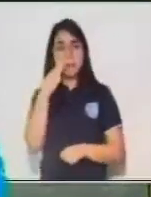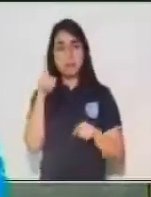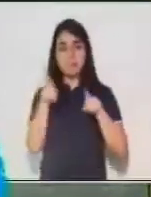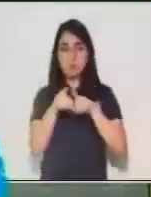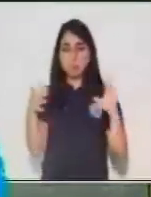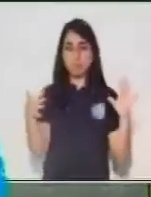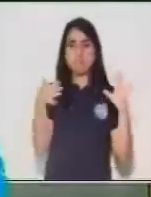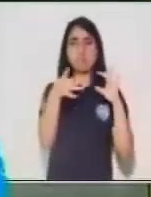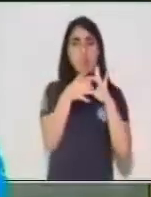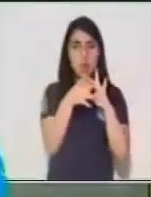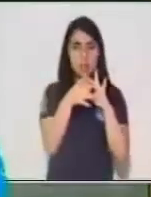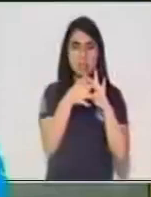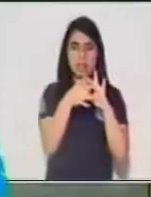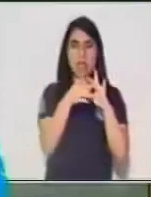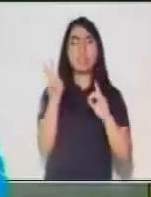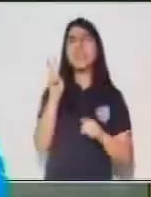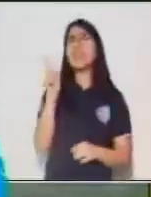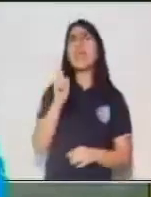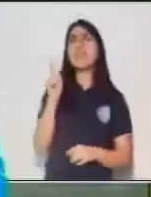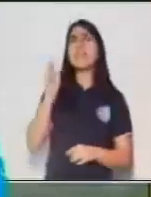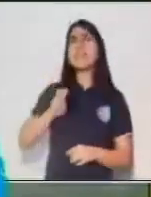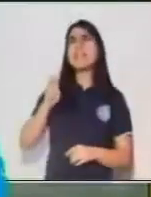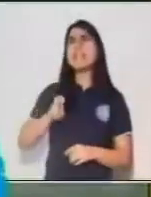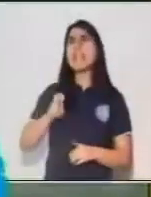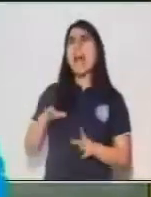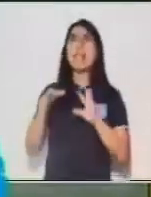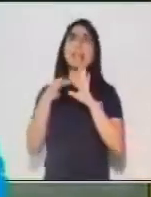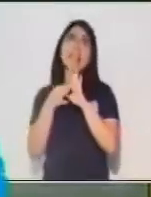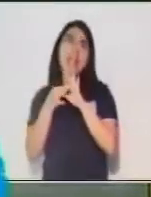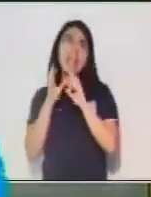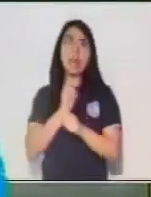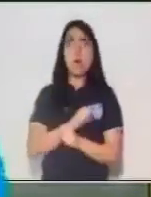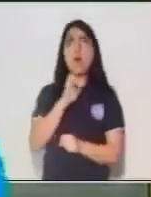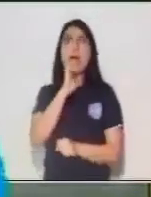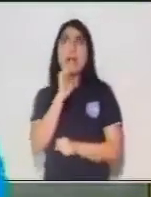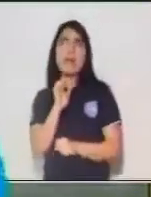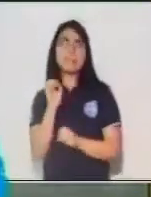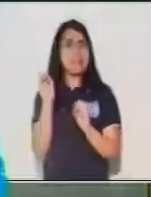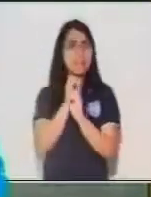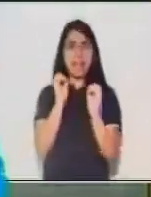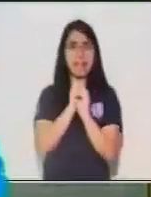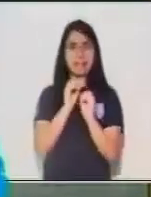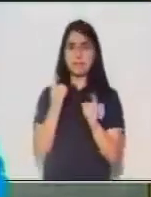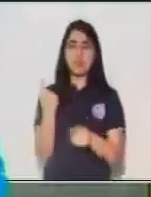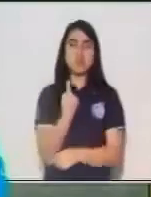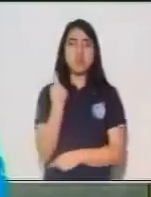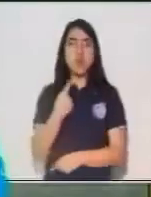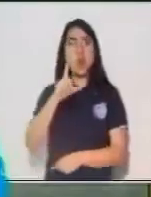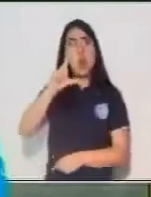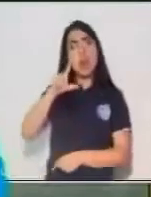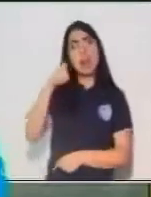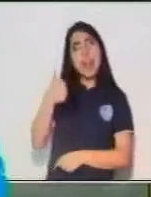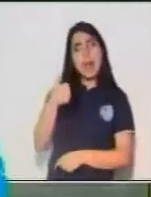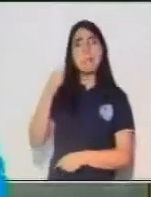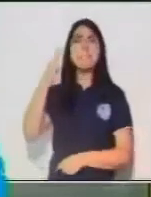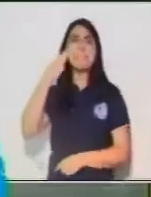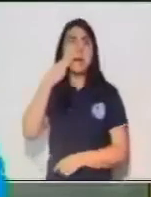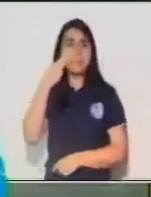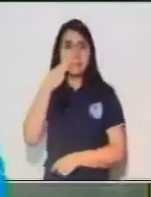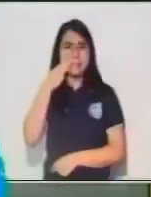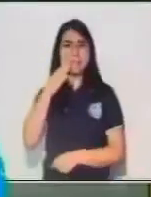corresponde al modificador directo. Cuando hablamos de